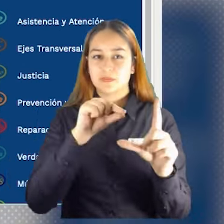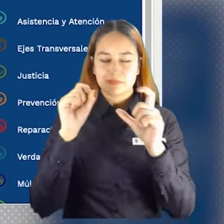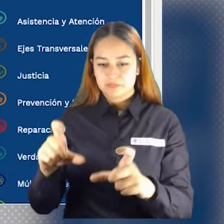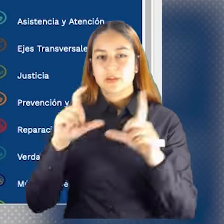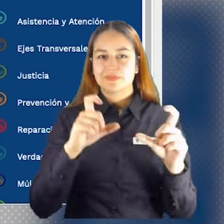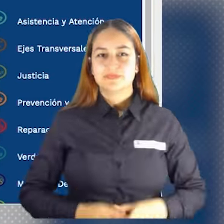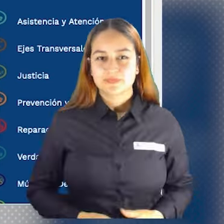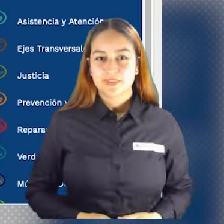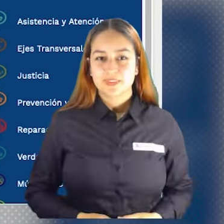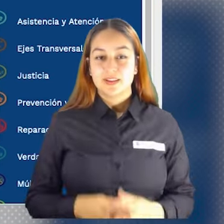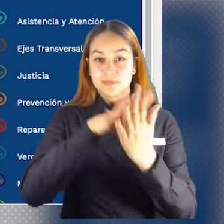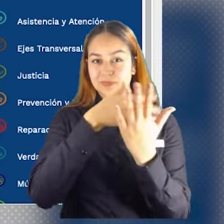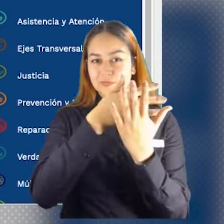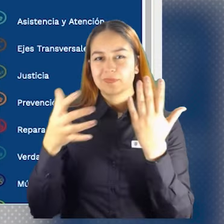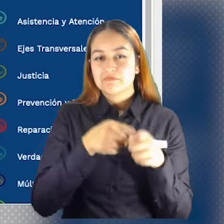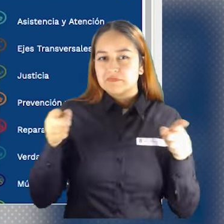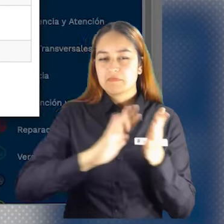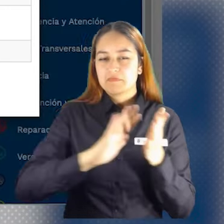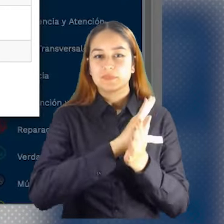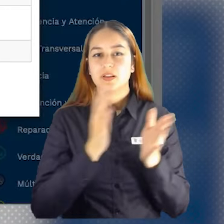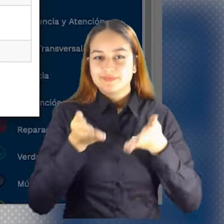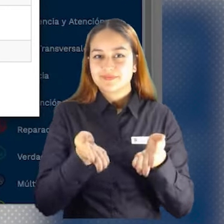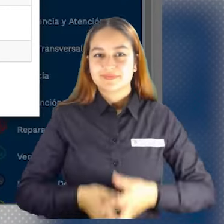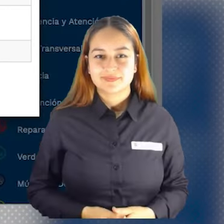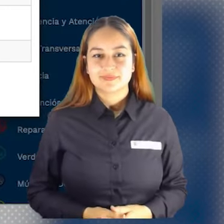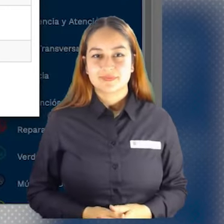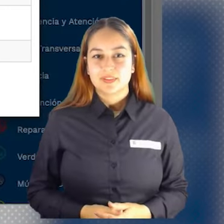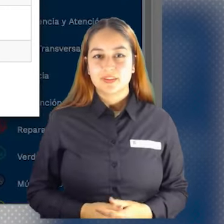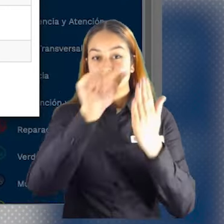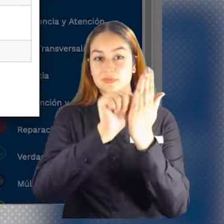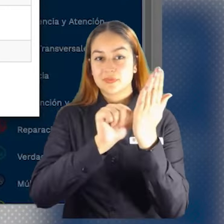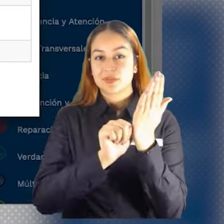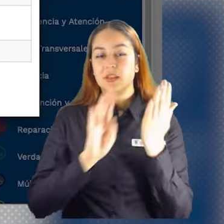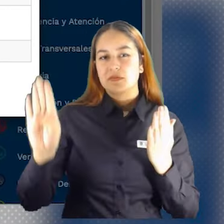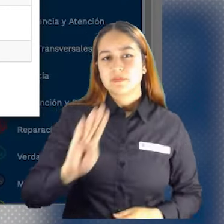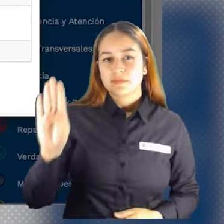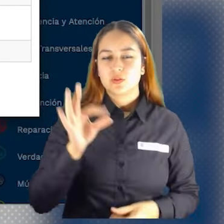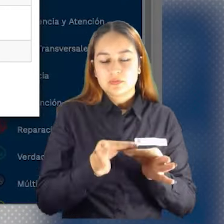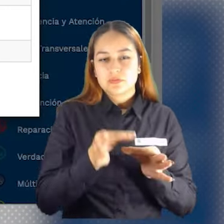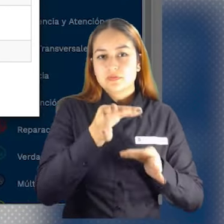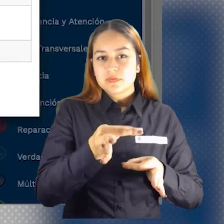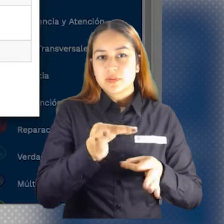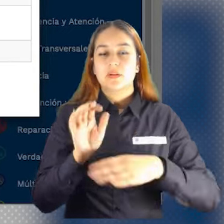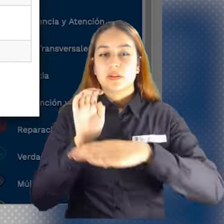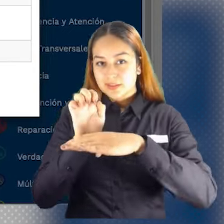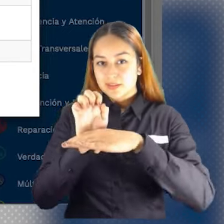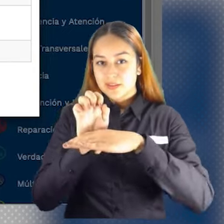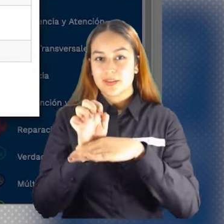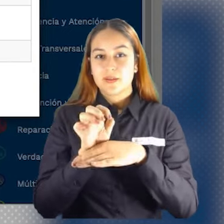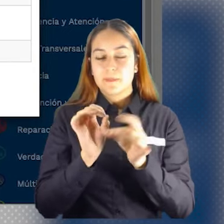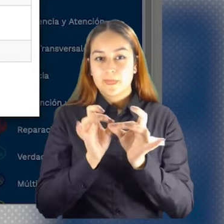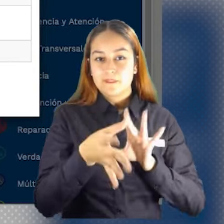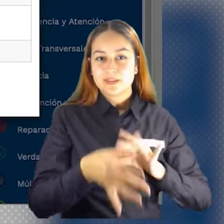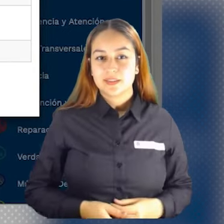convenciones para ampliar la información detallada de la oferta. Programa, departamento o municipio, entidad, vigencia,